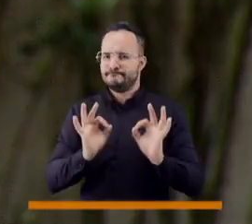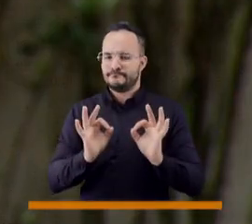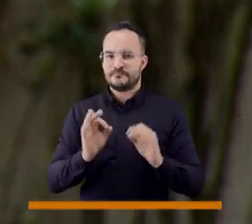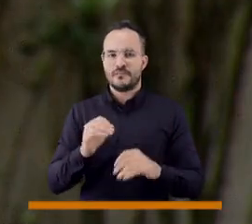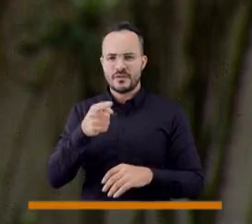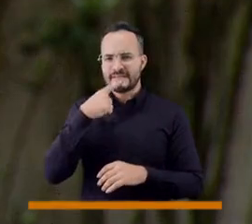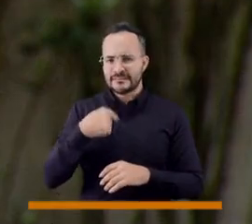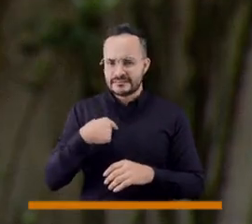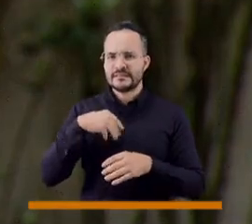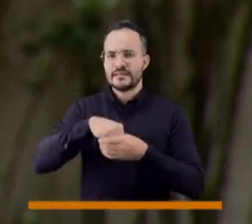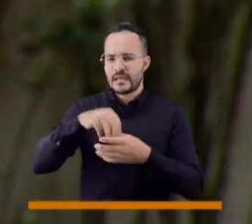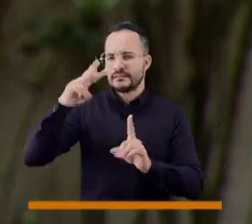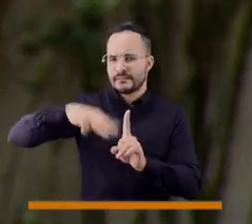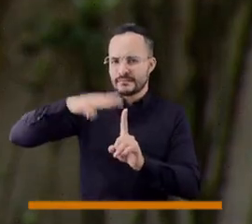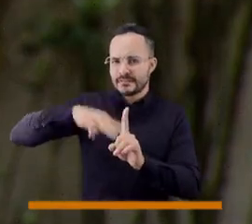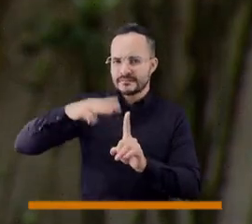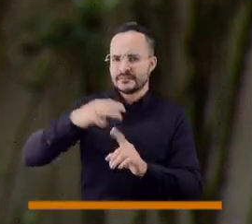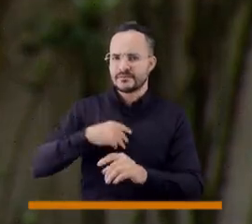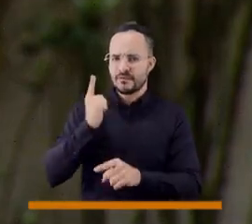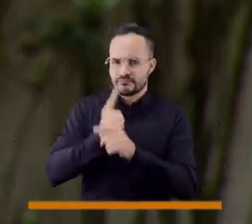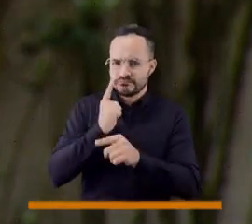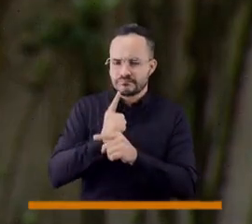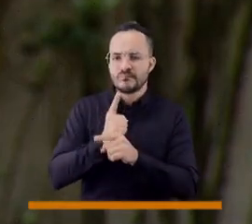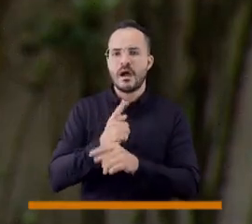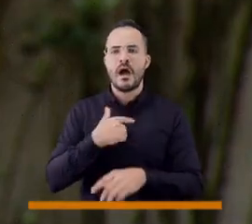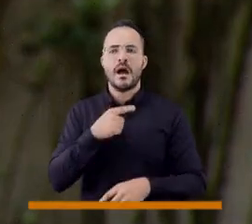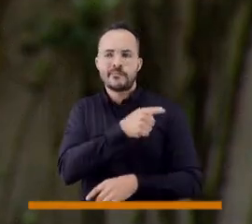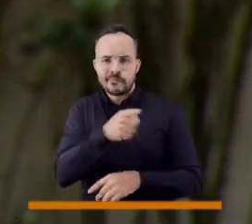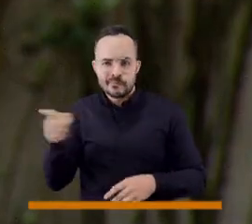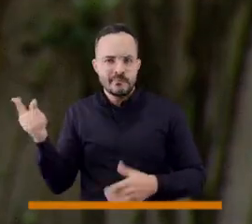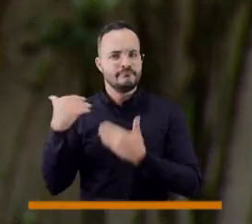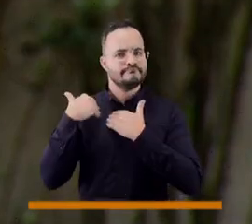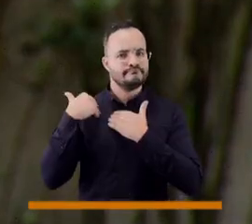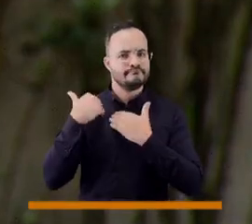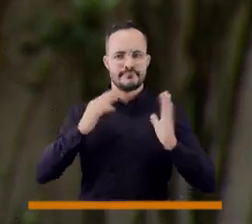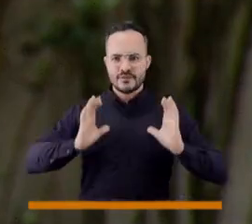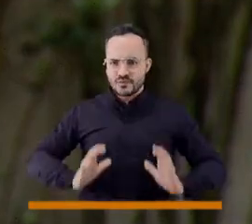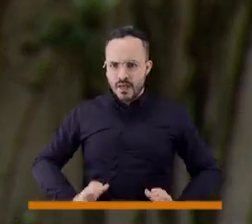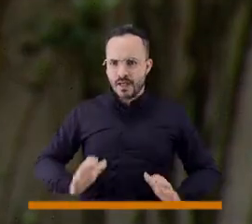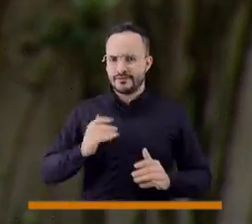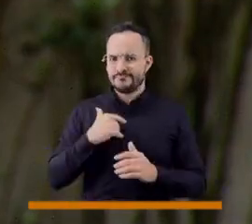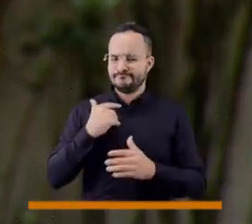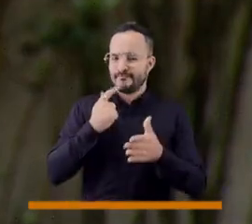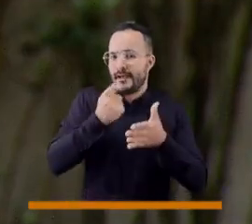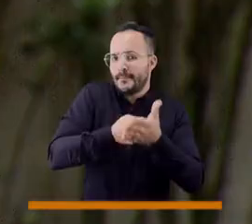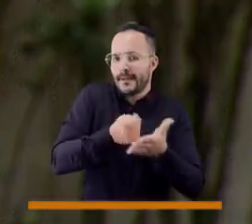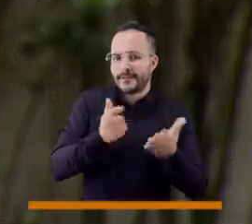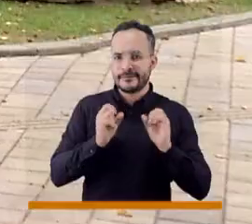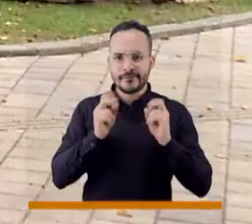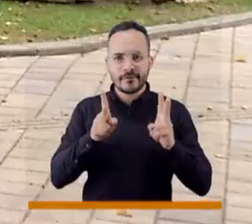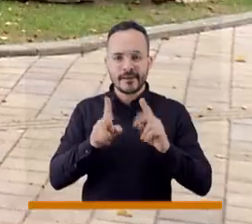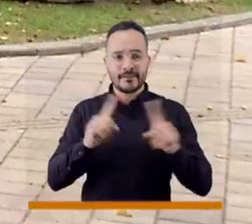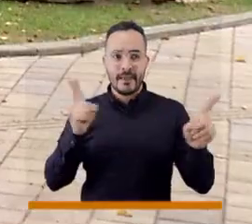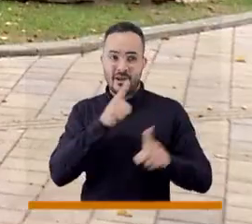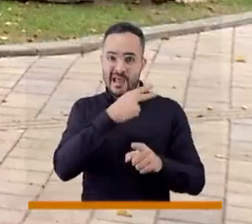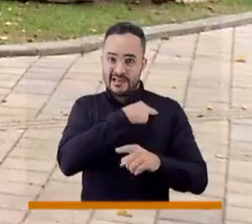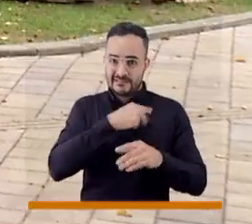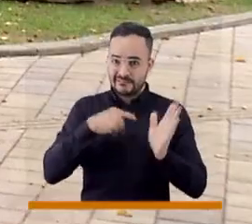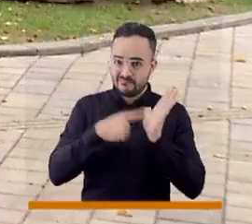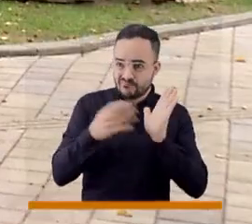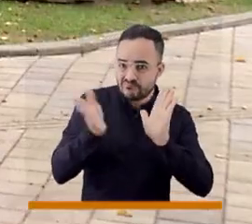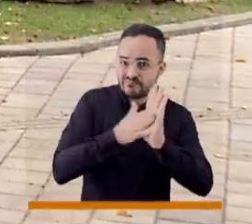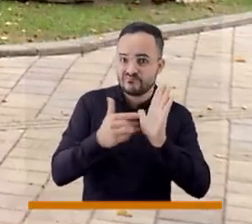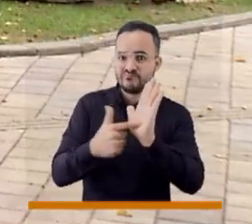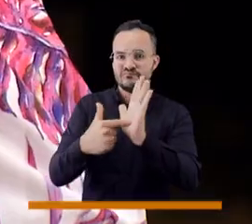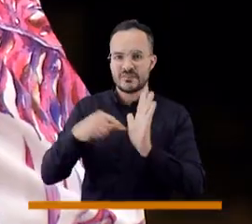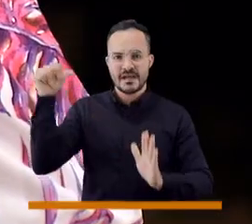un tiempo, usted nos dice, de tres meses para realizarlo. La carga de la prueba recae sobre el ciudadano y debe demostrar por qué